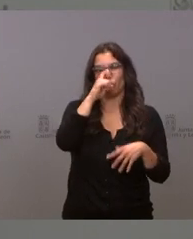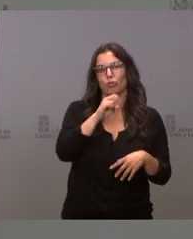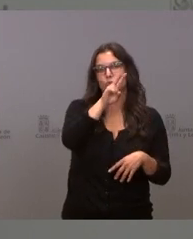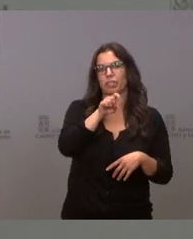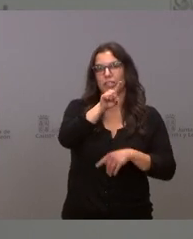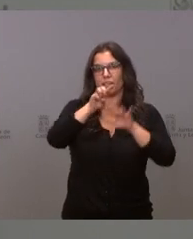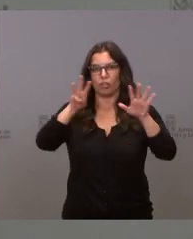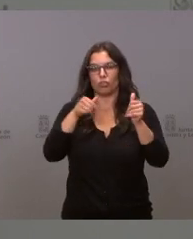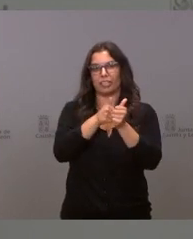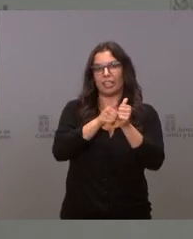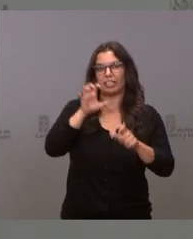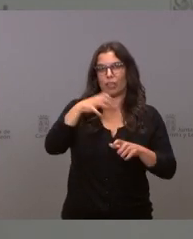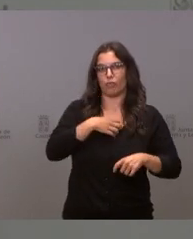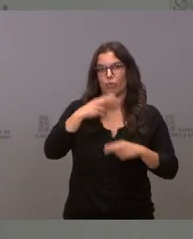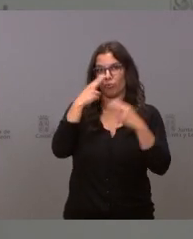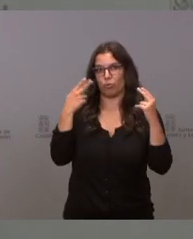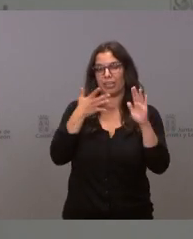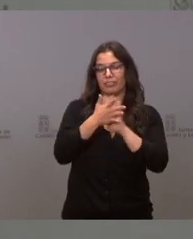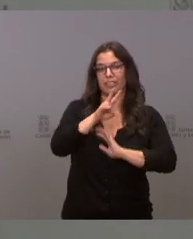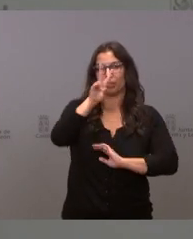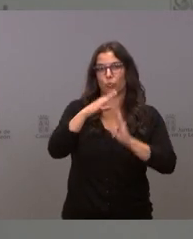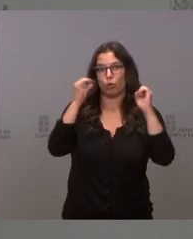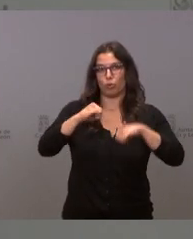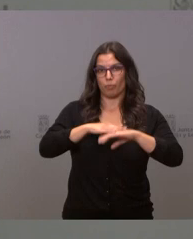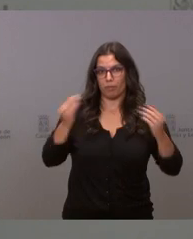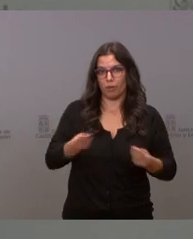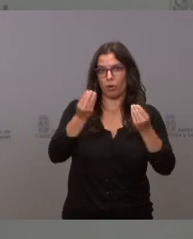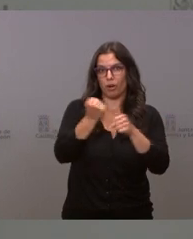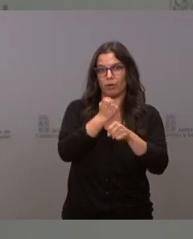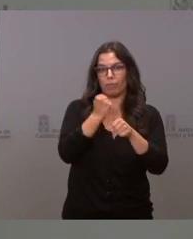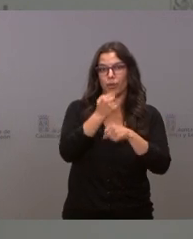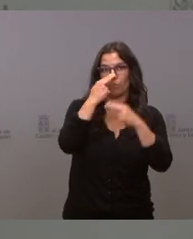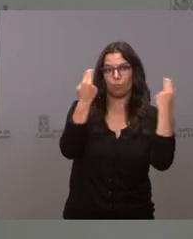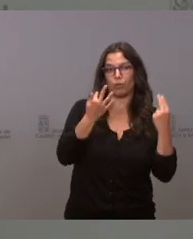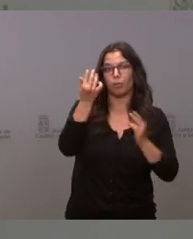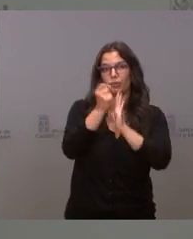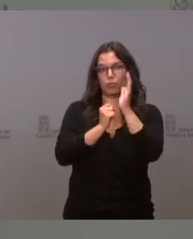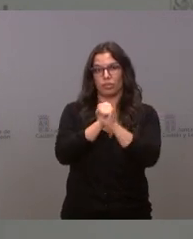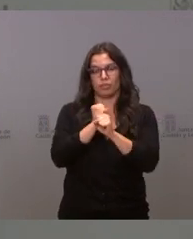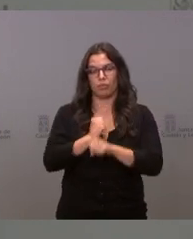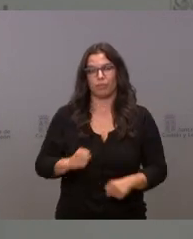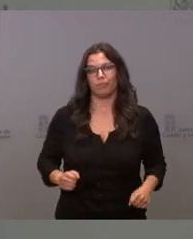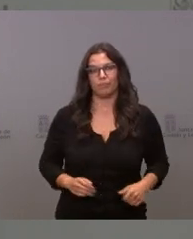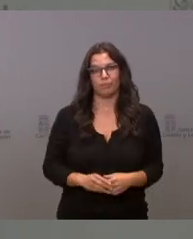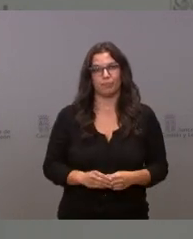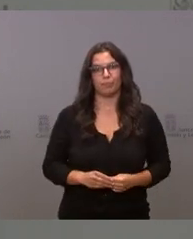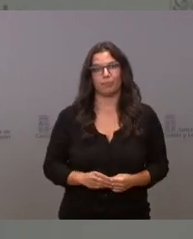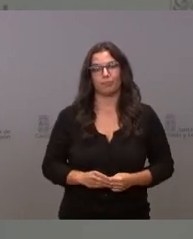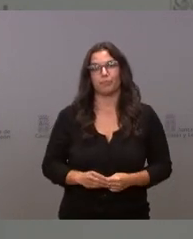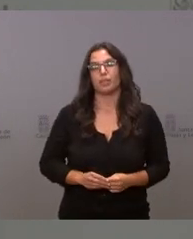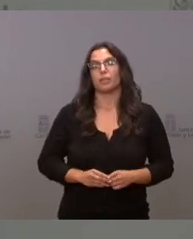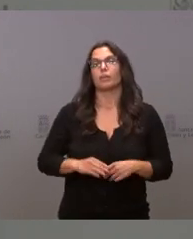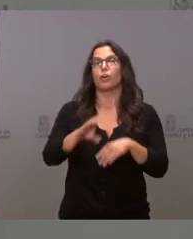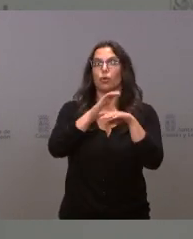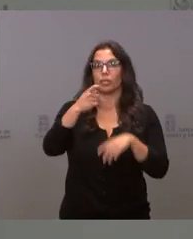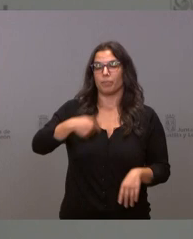por la que se publica el segundo acuerdo para la mejora del empleo público y las condiciones de trabajo. La consejería de